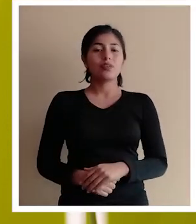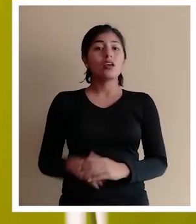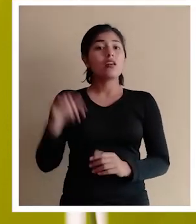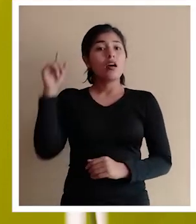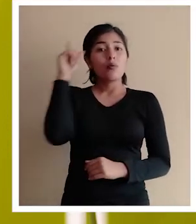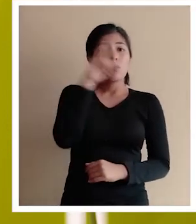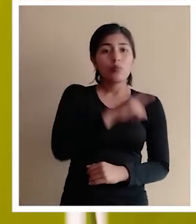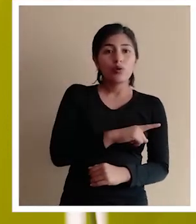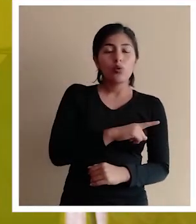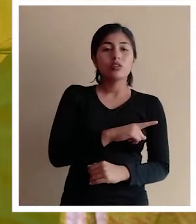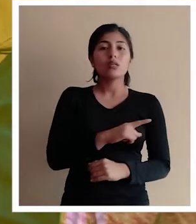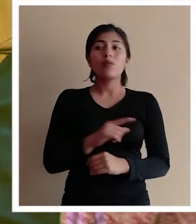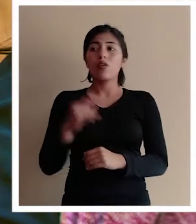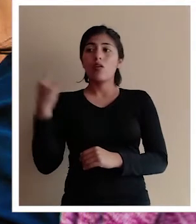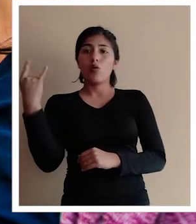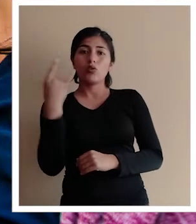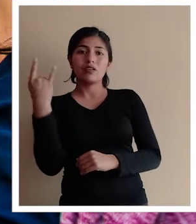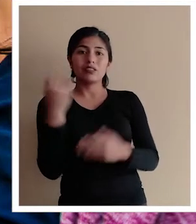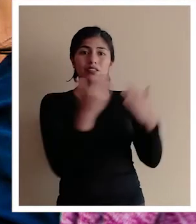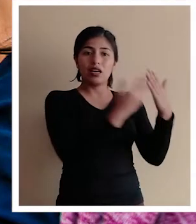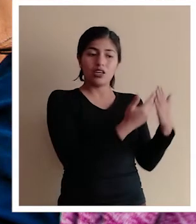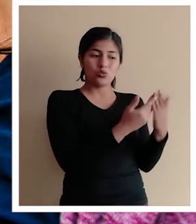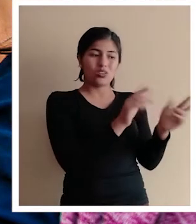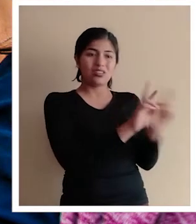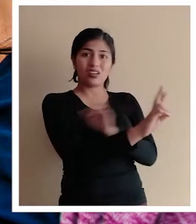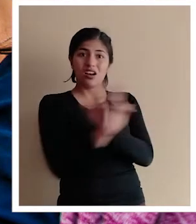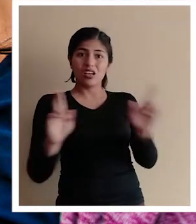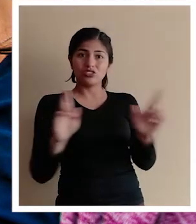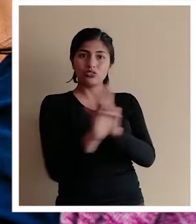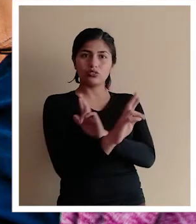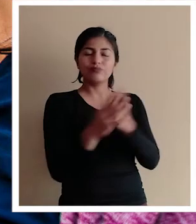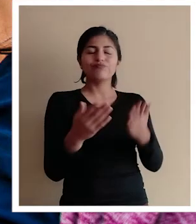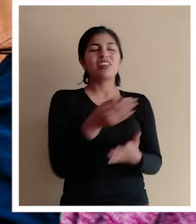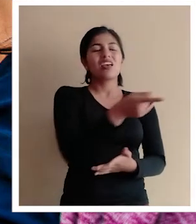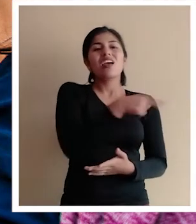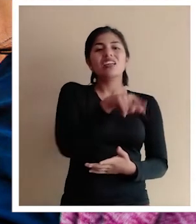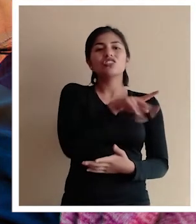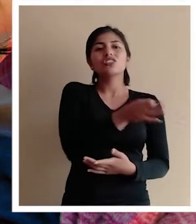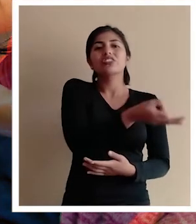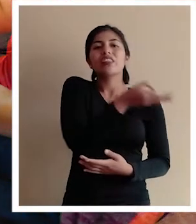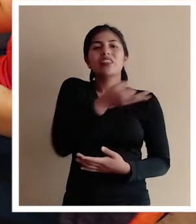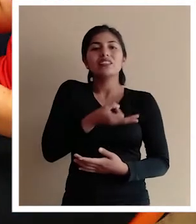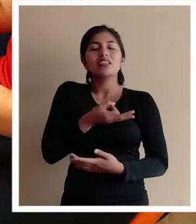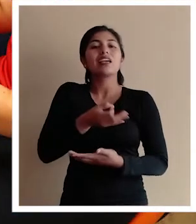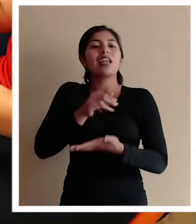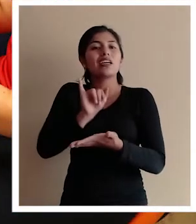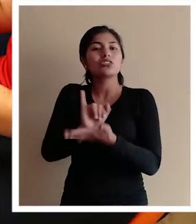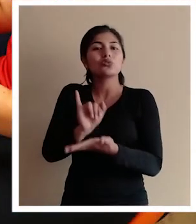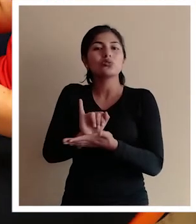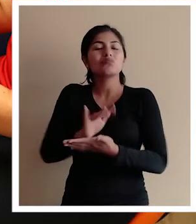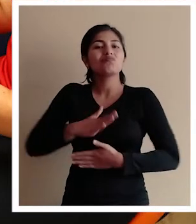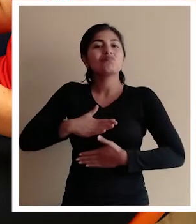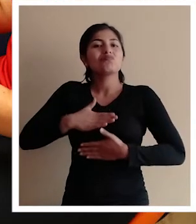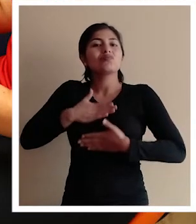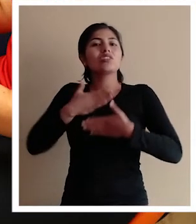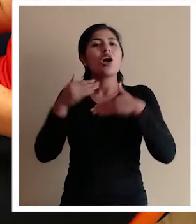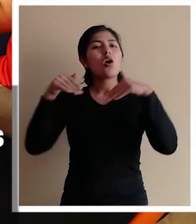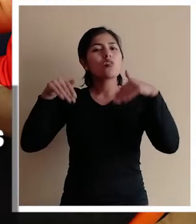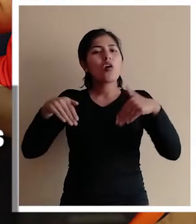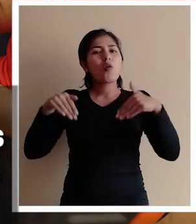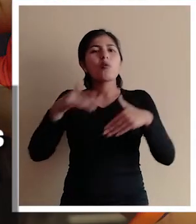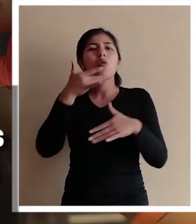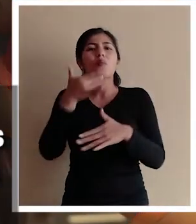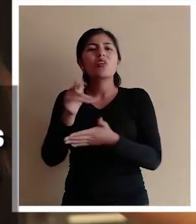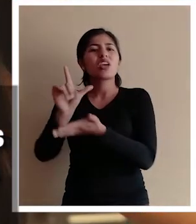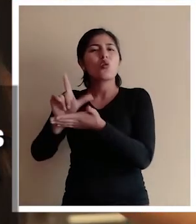Finalmente, en cuanto a la relación con la universidad, la mayoría de los y las estudiantes señalaron que la institución es un espacio acogedor,